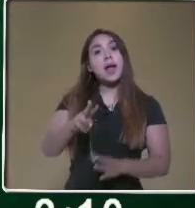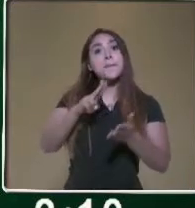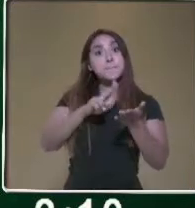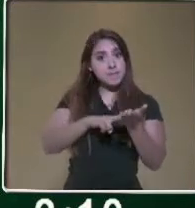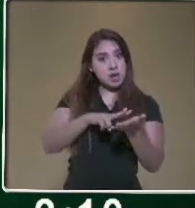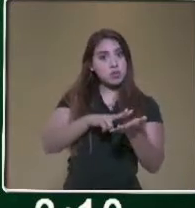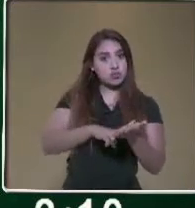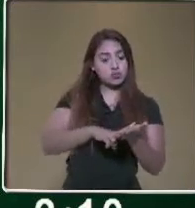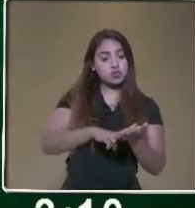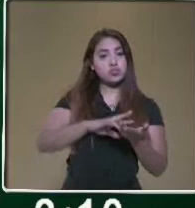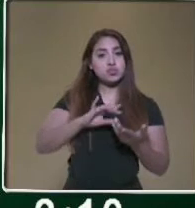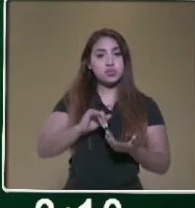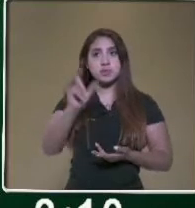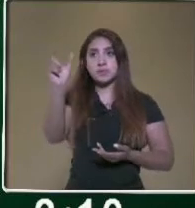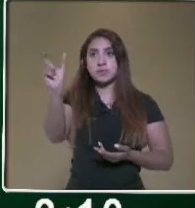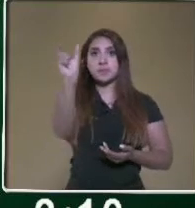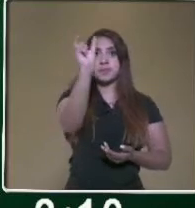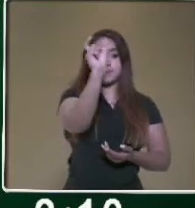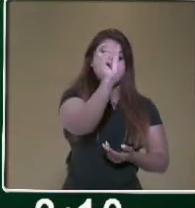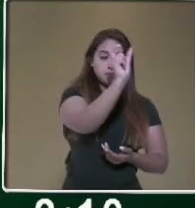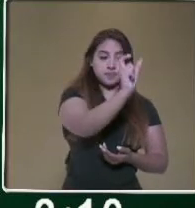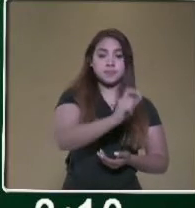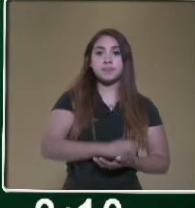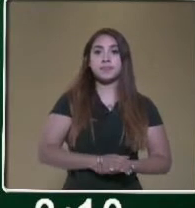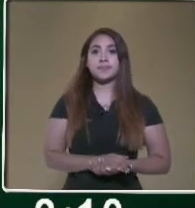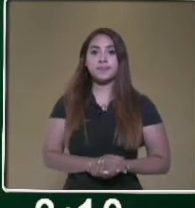O mejor dicho, el valor relativo.